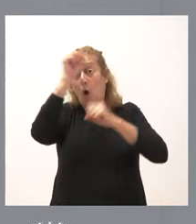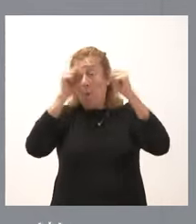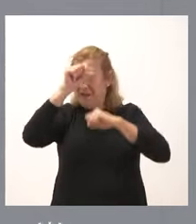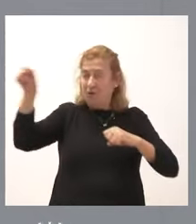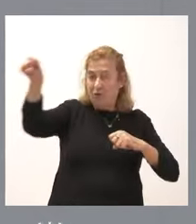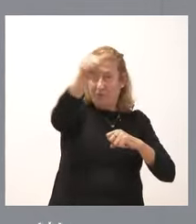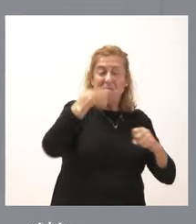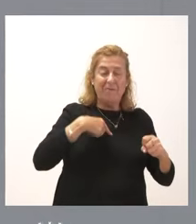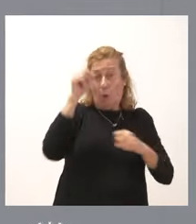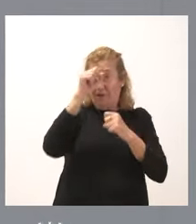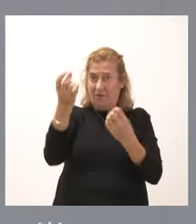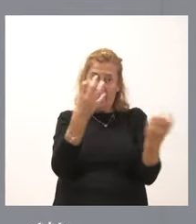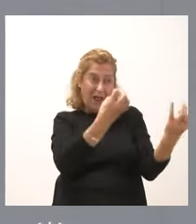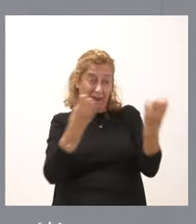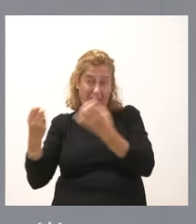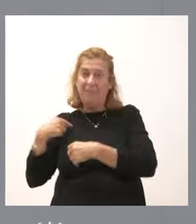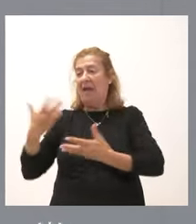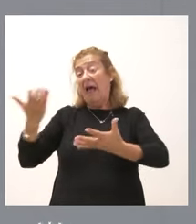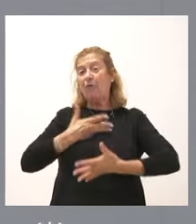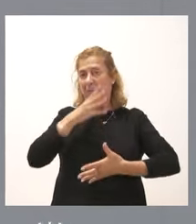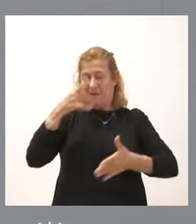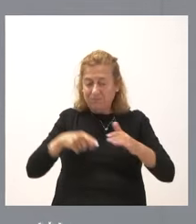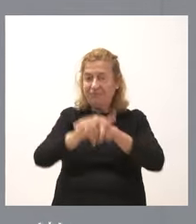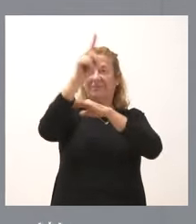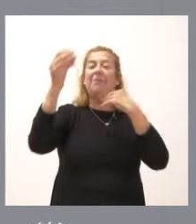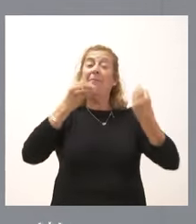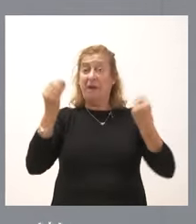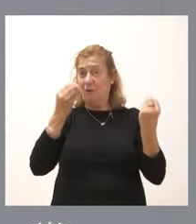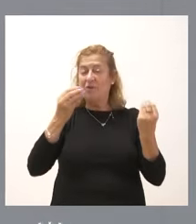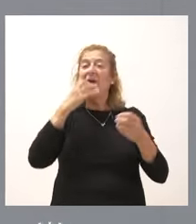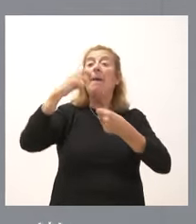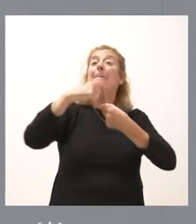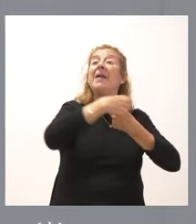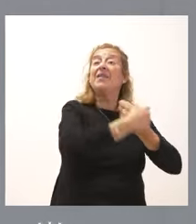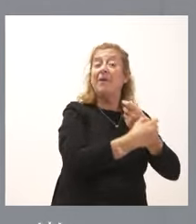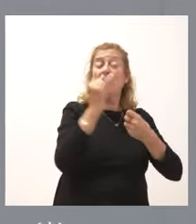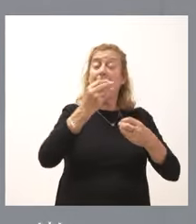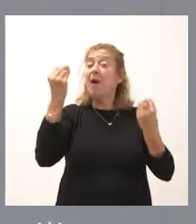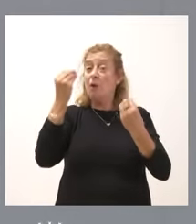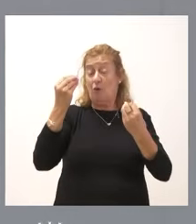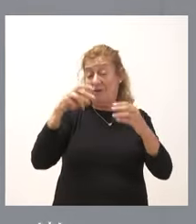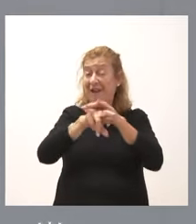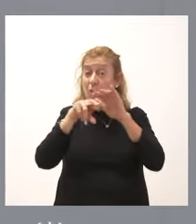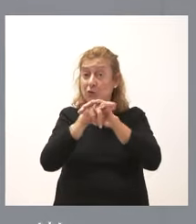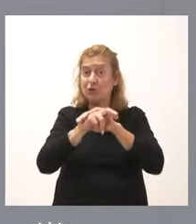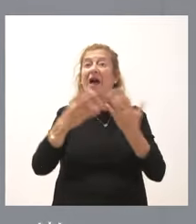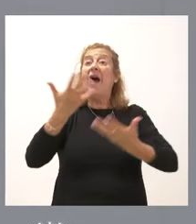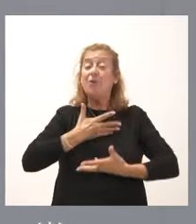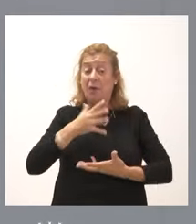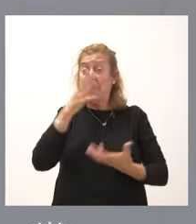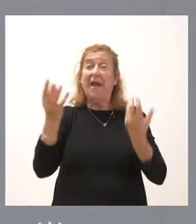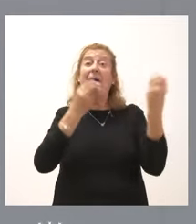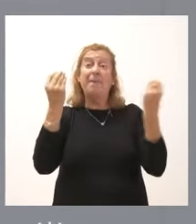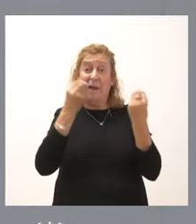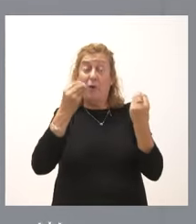esas opiniones nos ayuden a mejorar y a ser mejores. Si la participación y la mejora de eficacia y recursos ayuda a ser mejores en los servicios